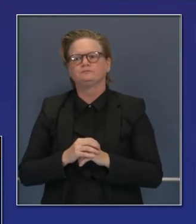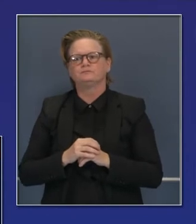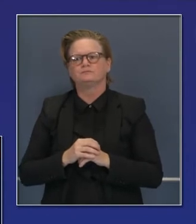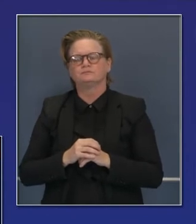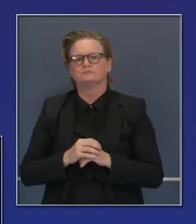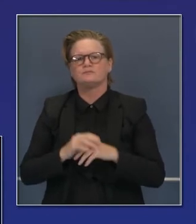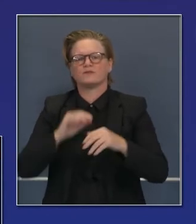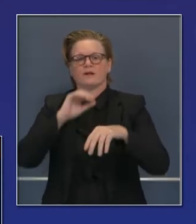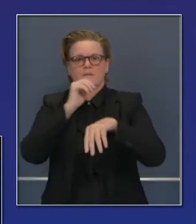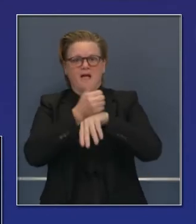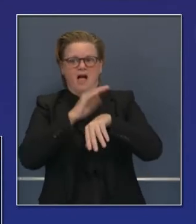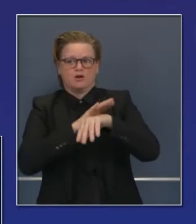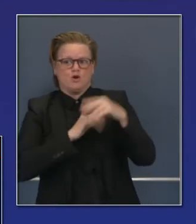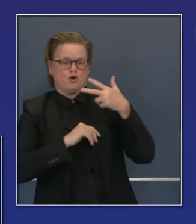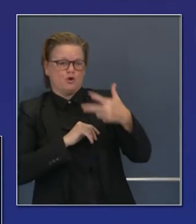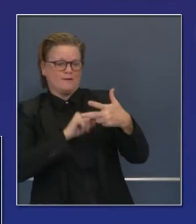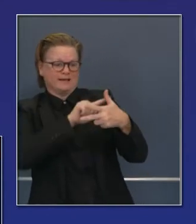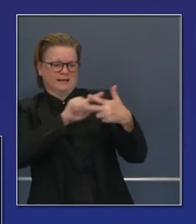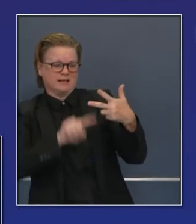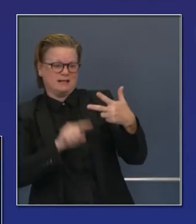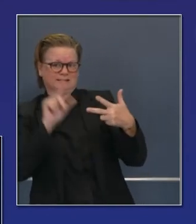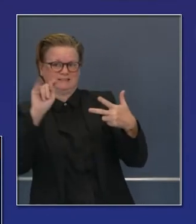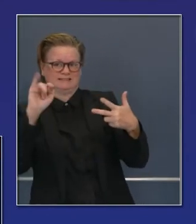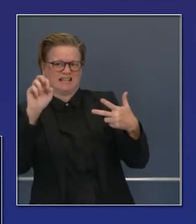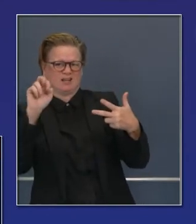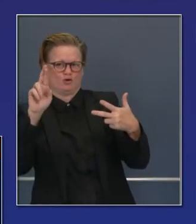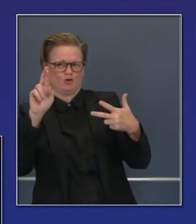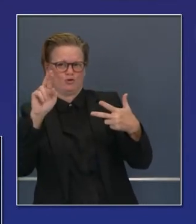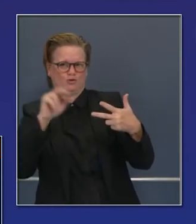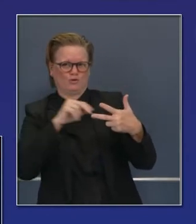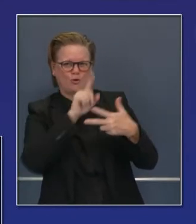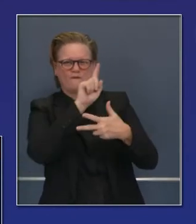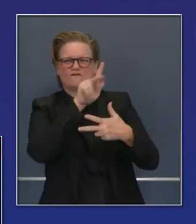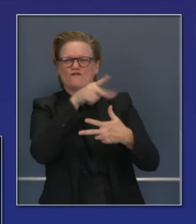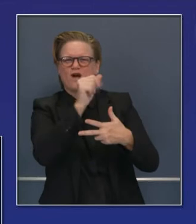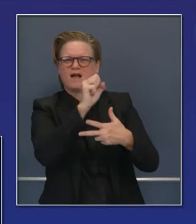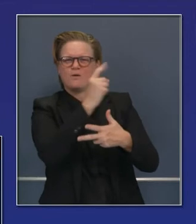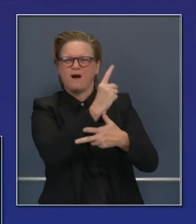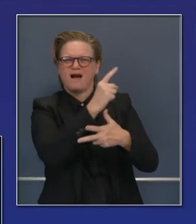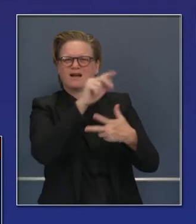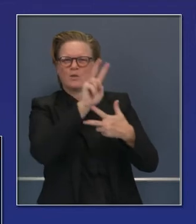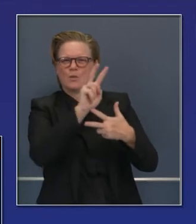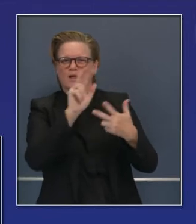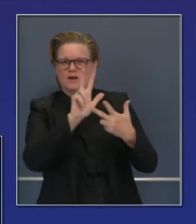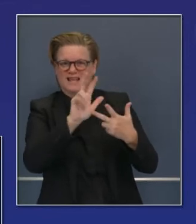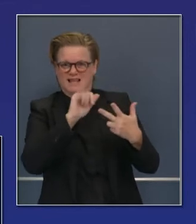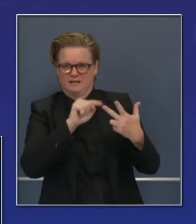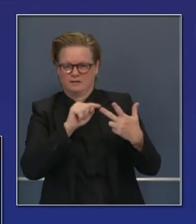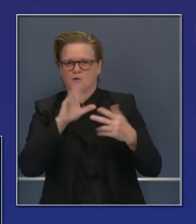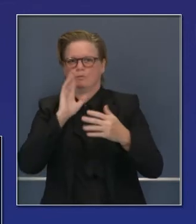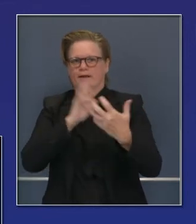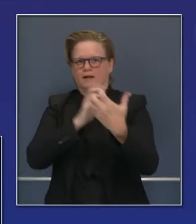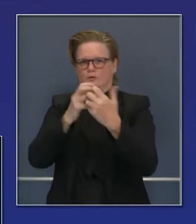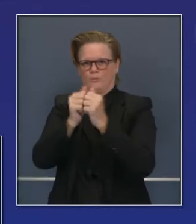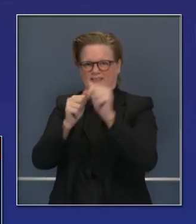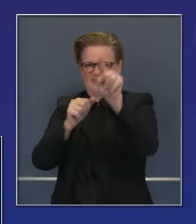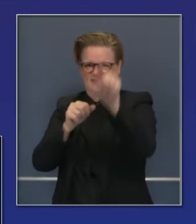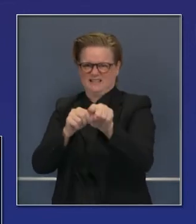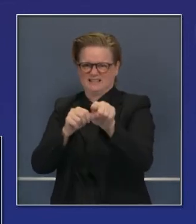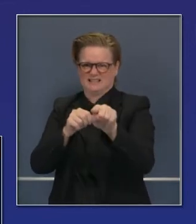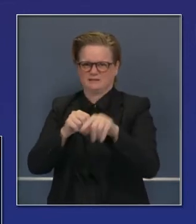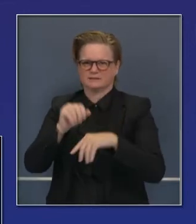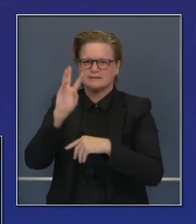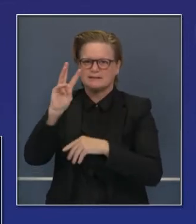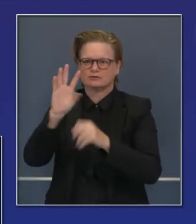niveles, en base a estos números regionales, en base a las prioridades. Ese es el plan 1A. Esa es la primera